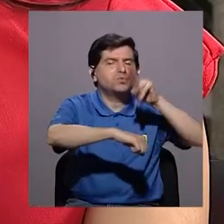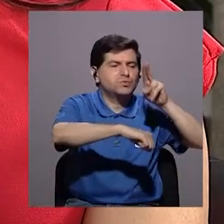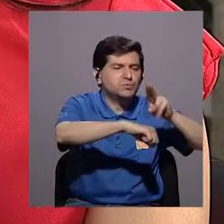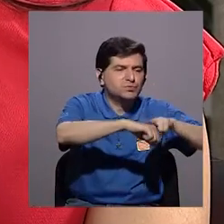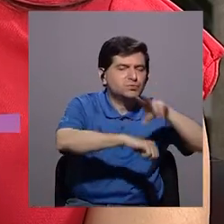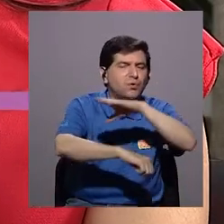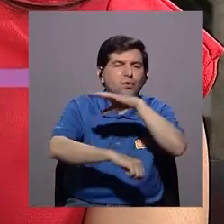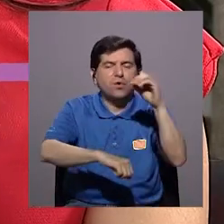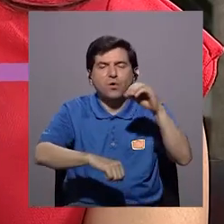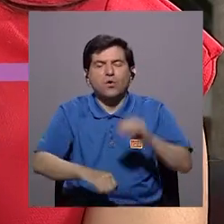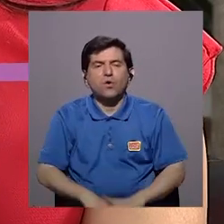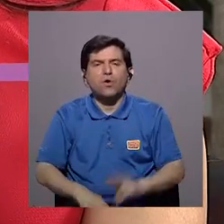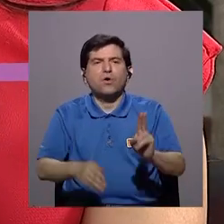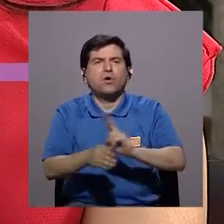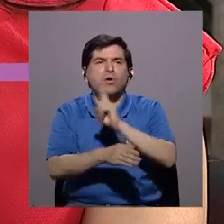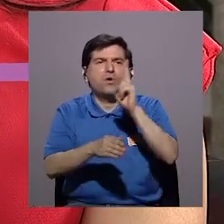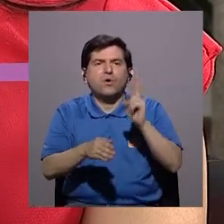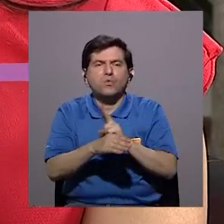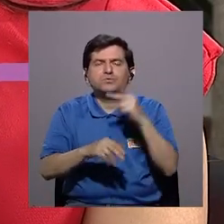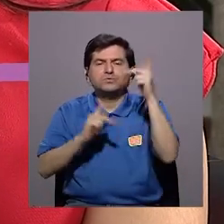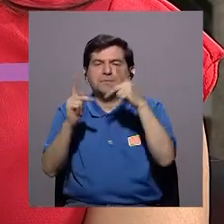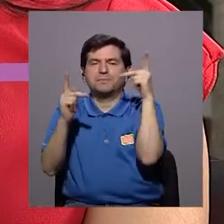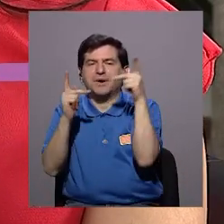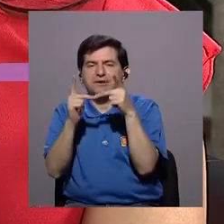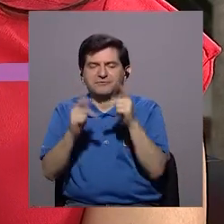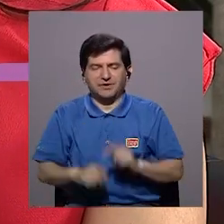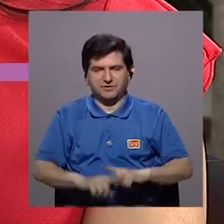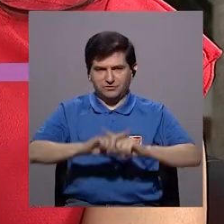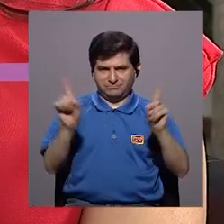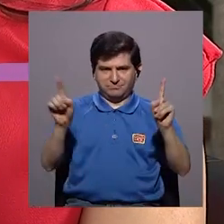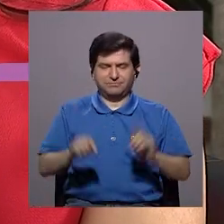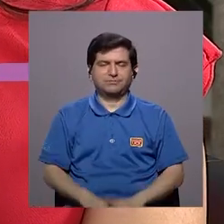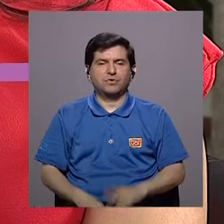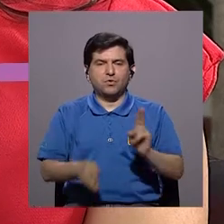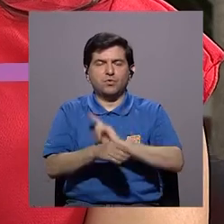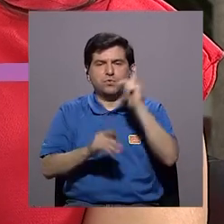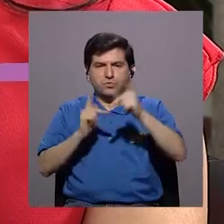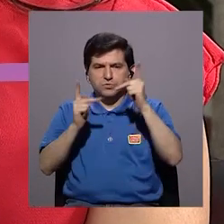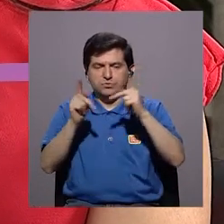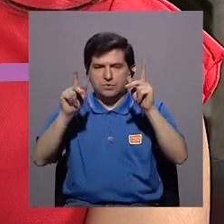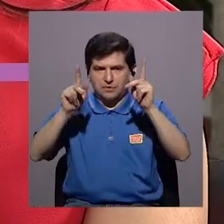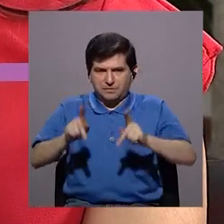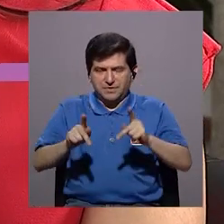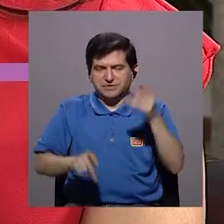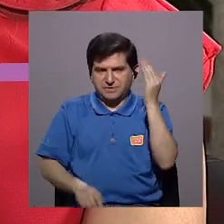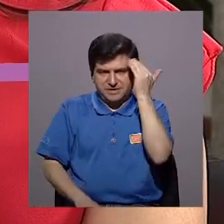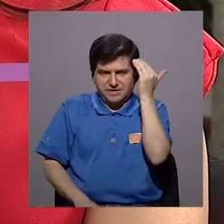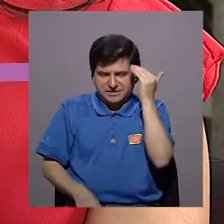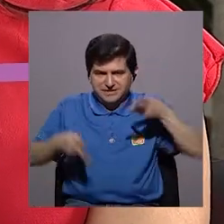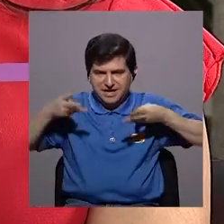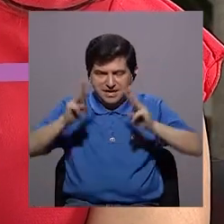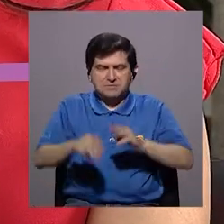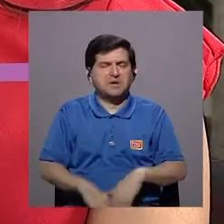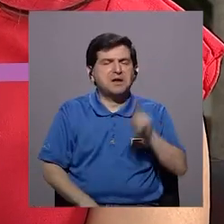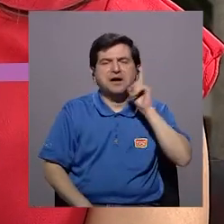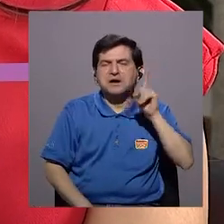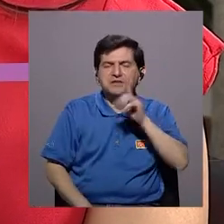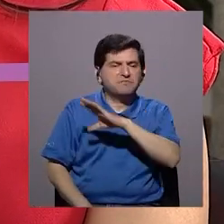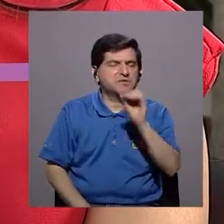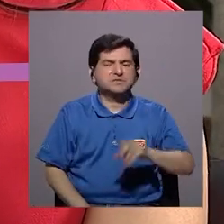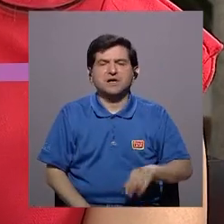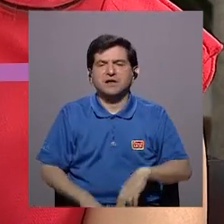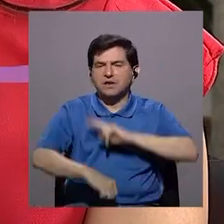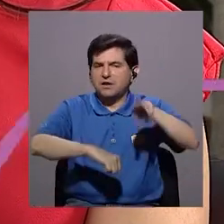típico y uso perfecto. El uso perfecto es aquella mujer que se sabe el método, ya sea artificial